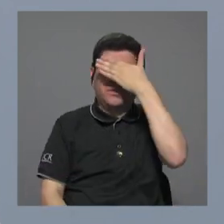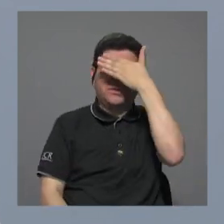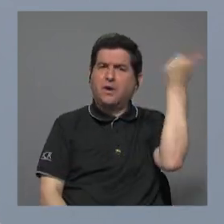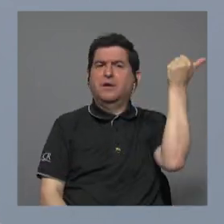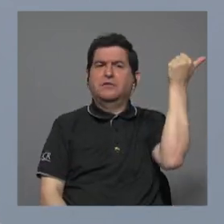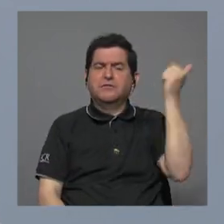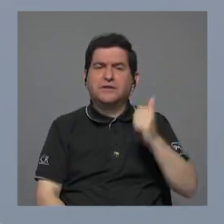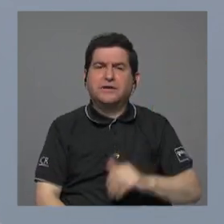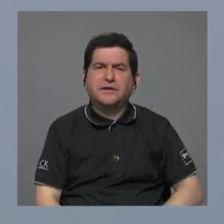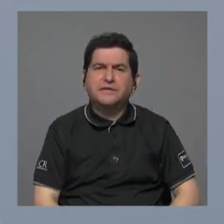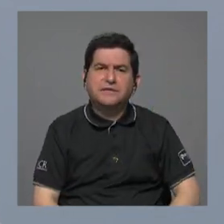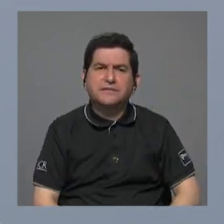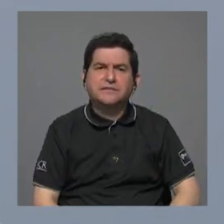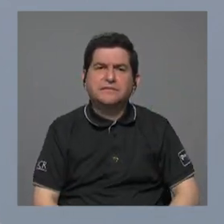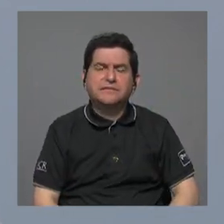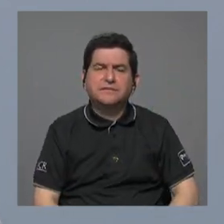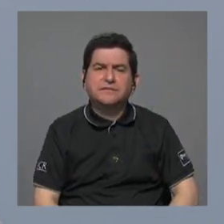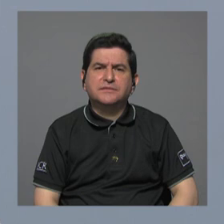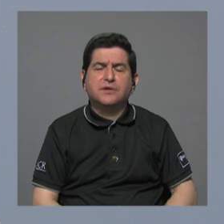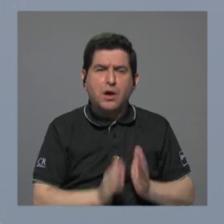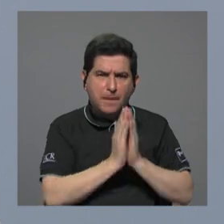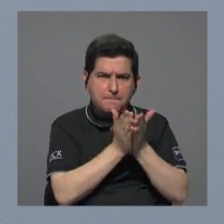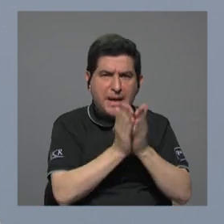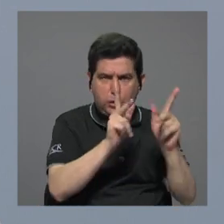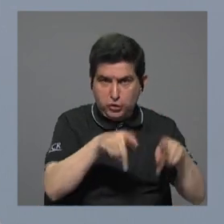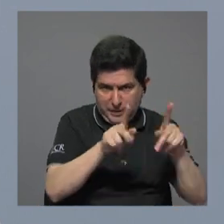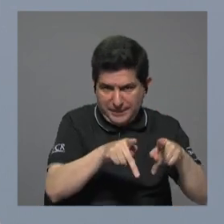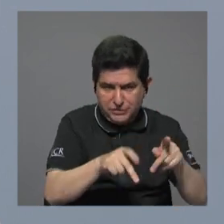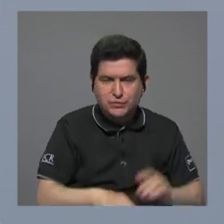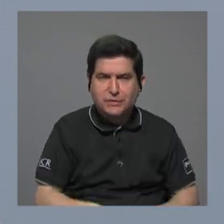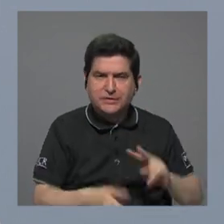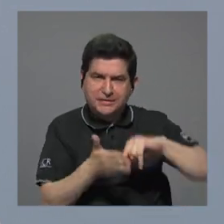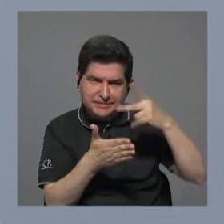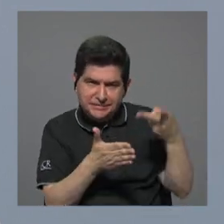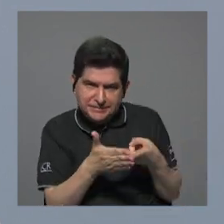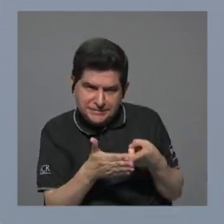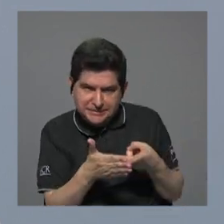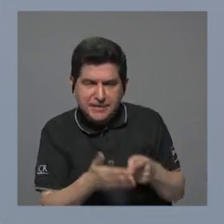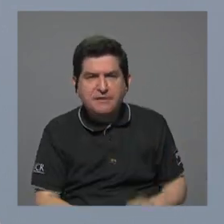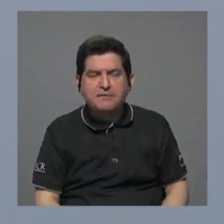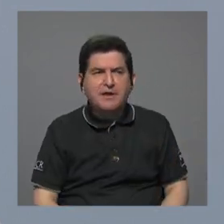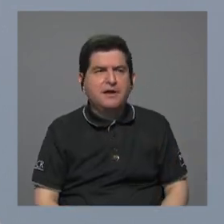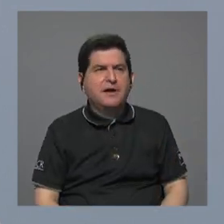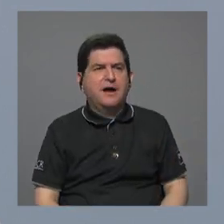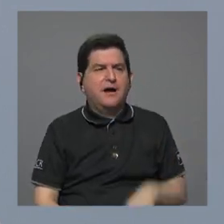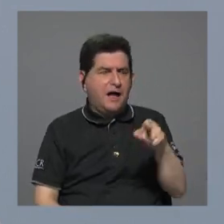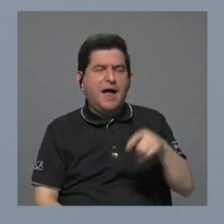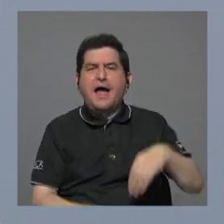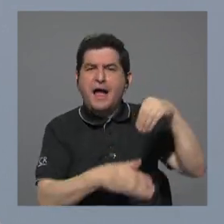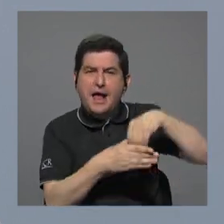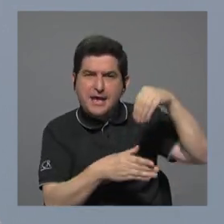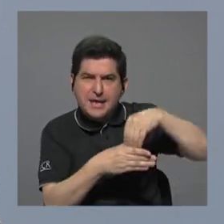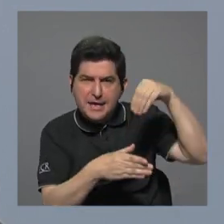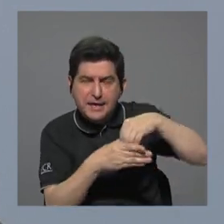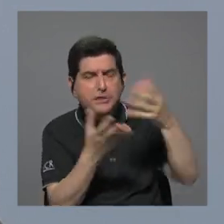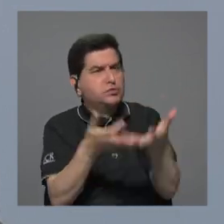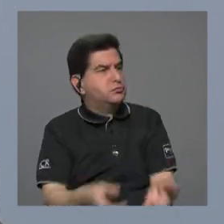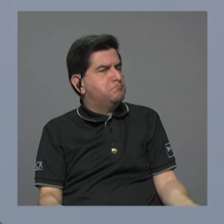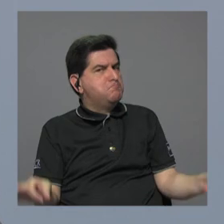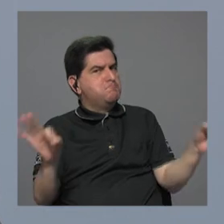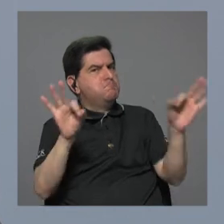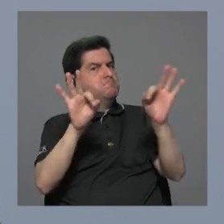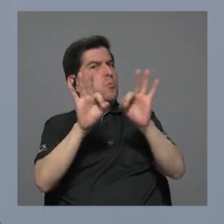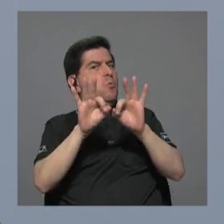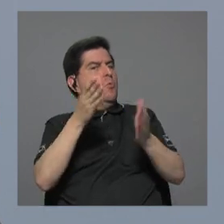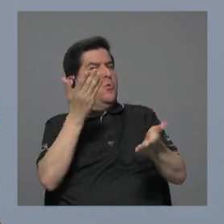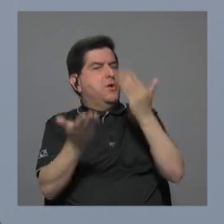que los cruceros representan una fuente de ingresos importante